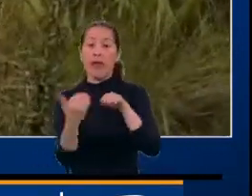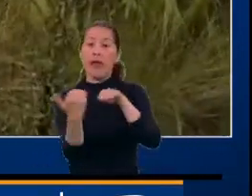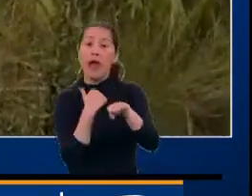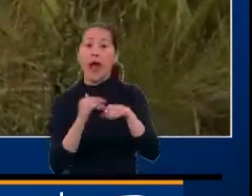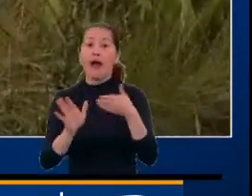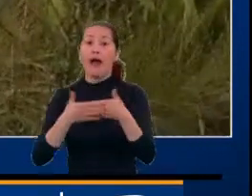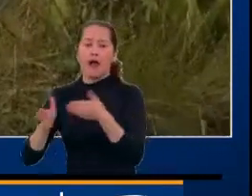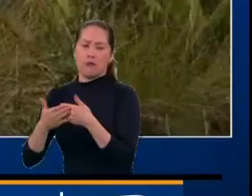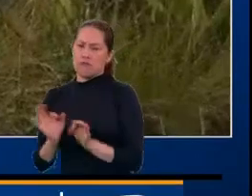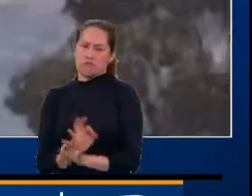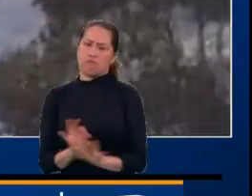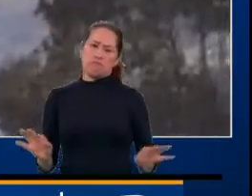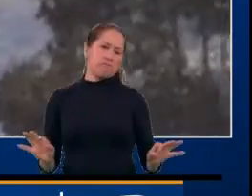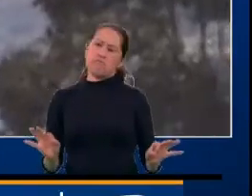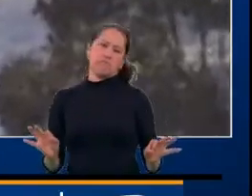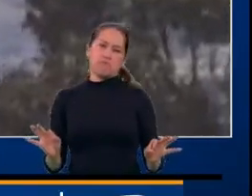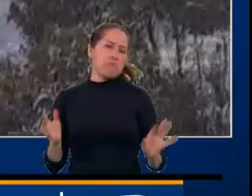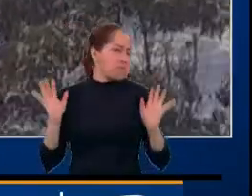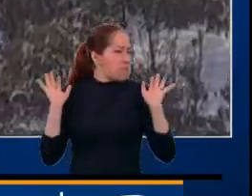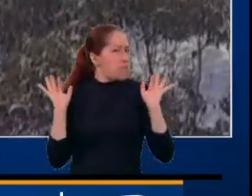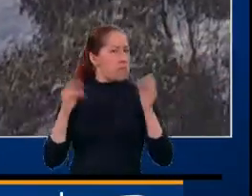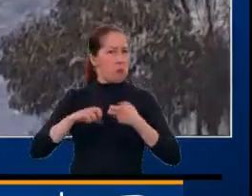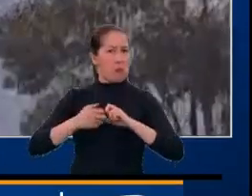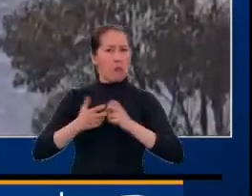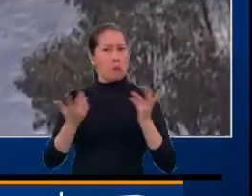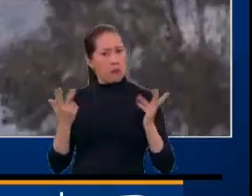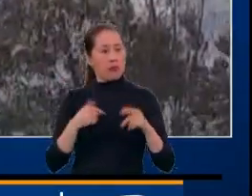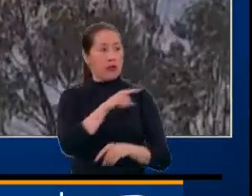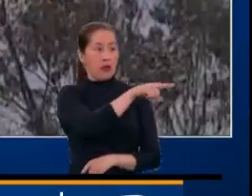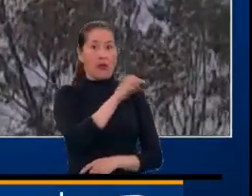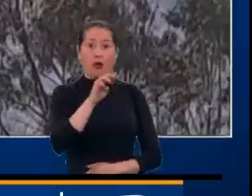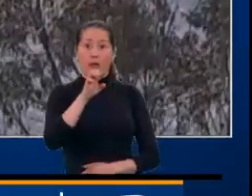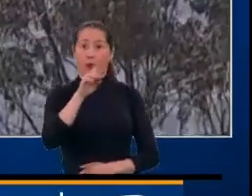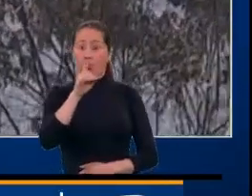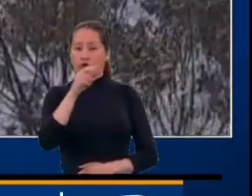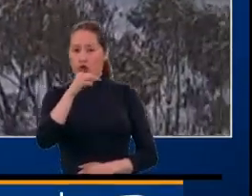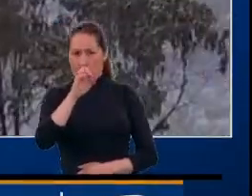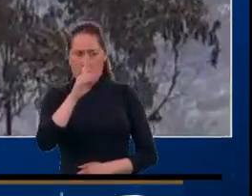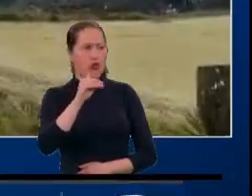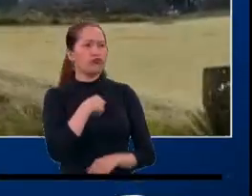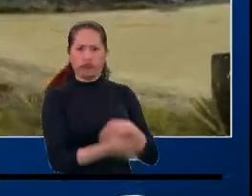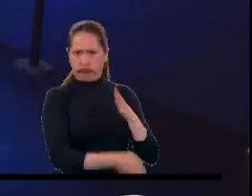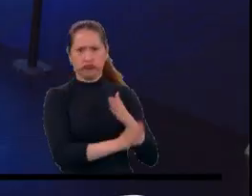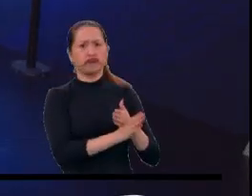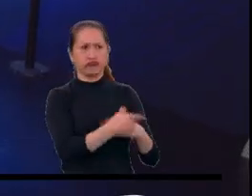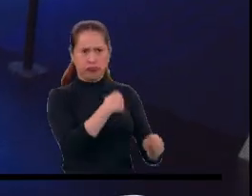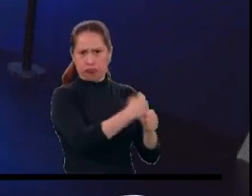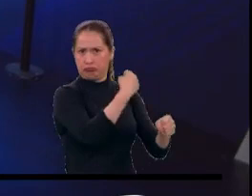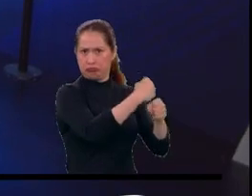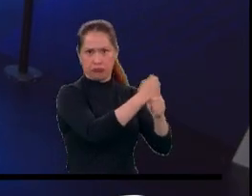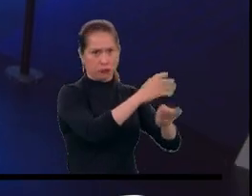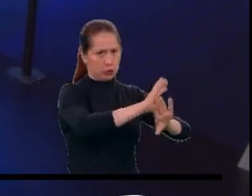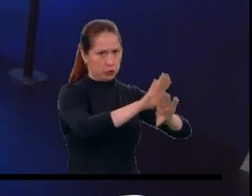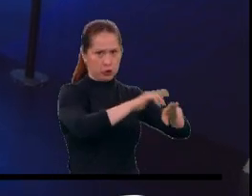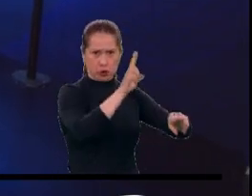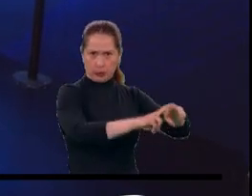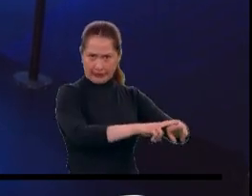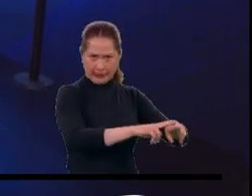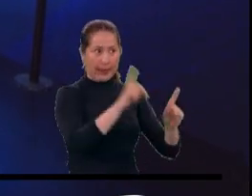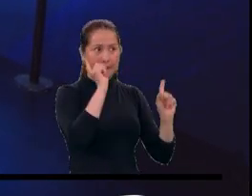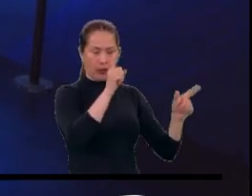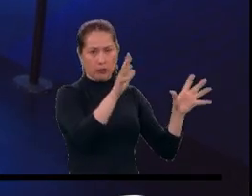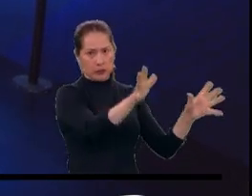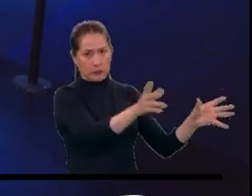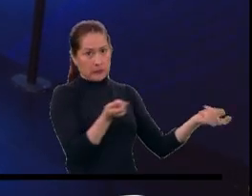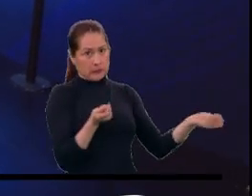de esta situación, así que el relleno de Mondoñedo sigue operando. ¿Y en municipios cercanos como Funza, Madrid, hay